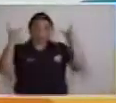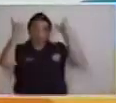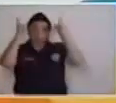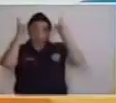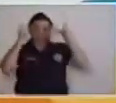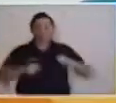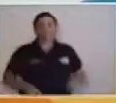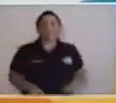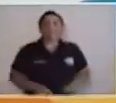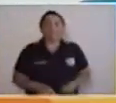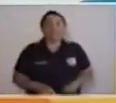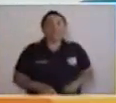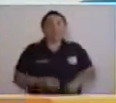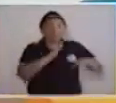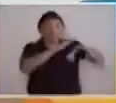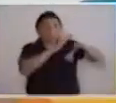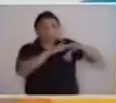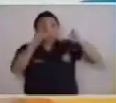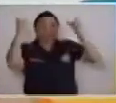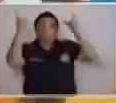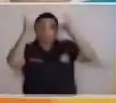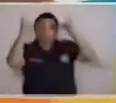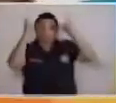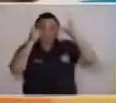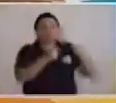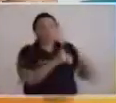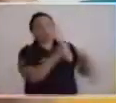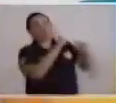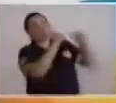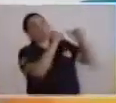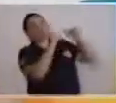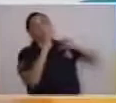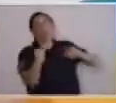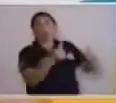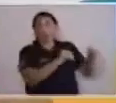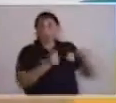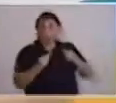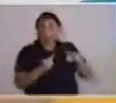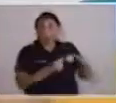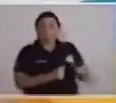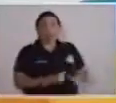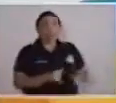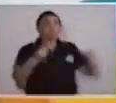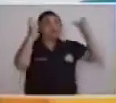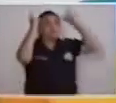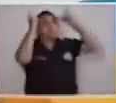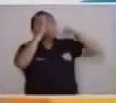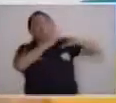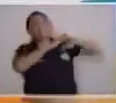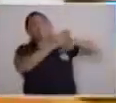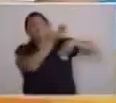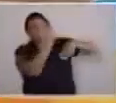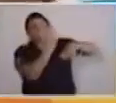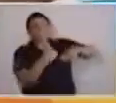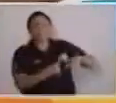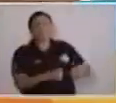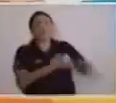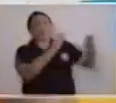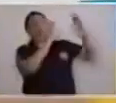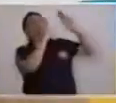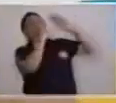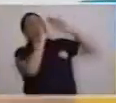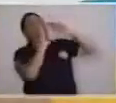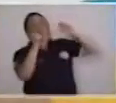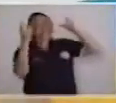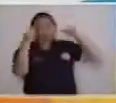¿Todos atentos? Vamos a llamar a la vaca para que se tome el agua. Vamos a llamar a la